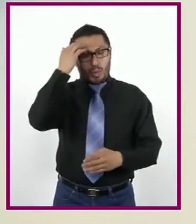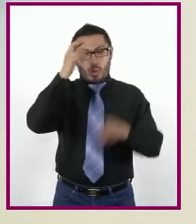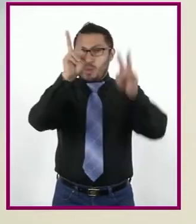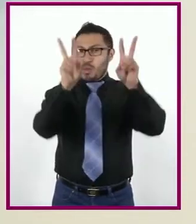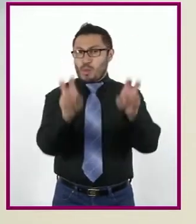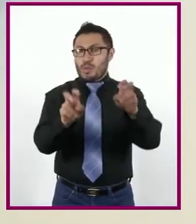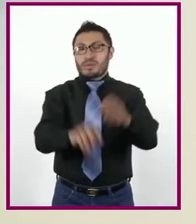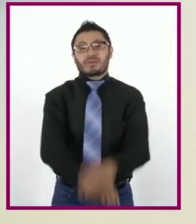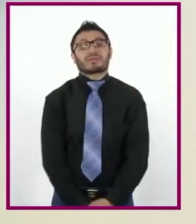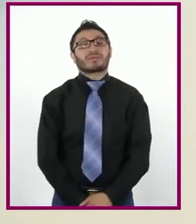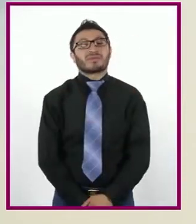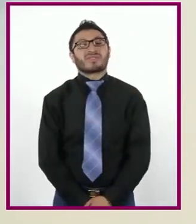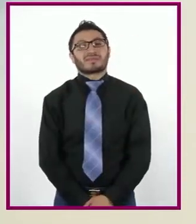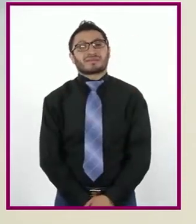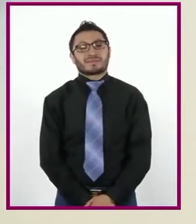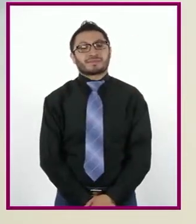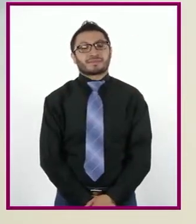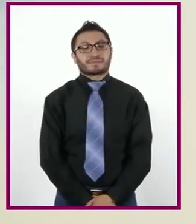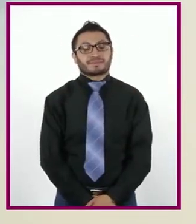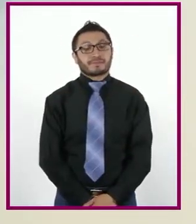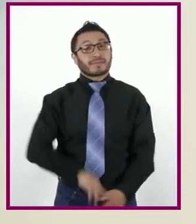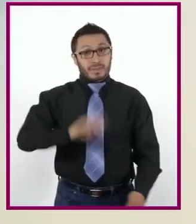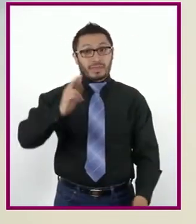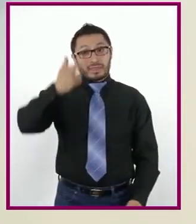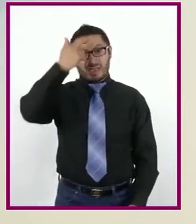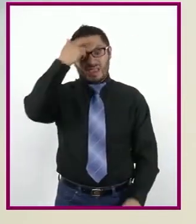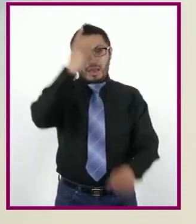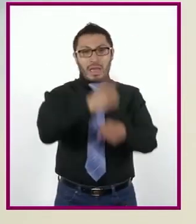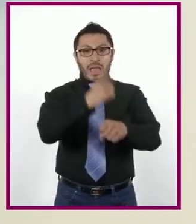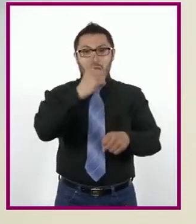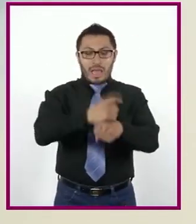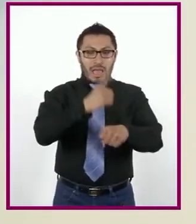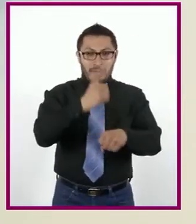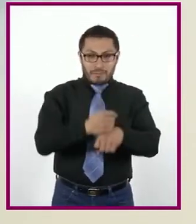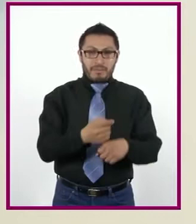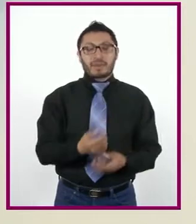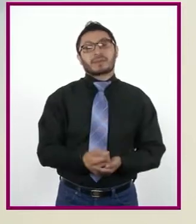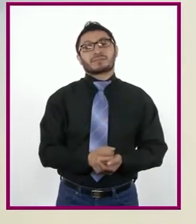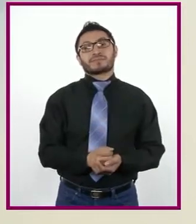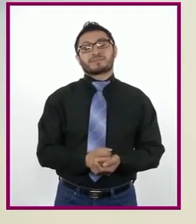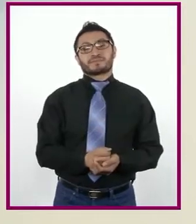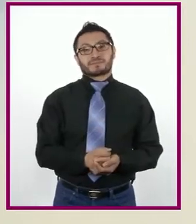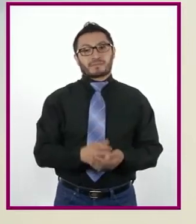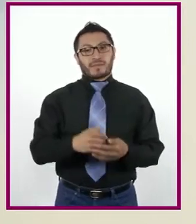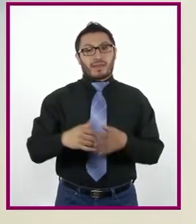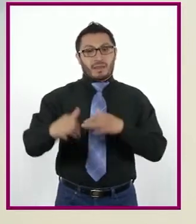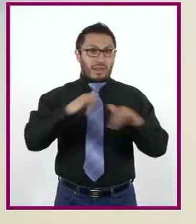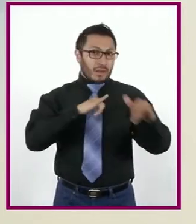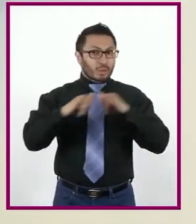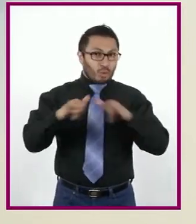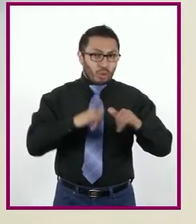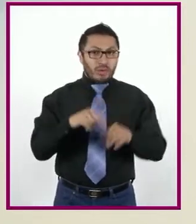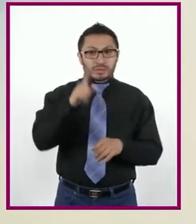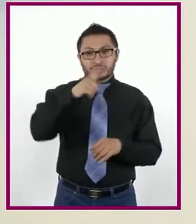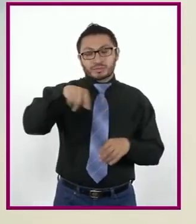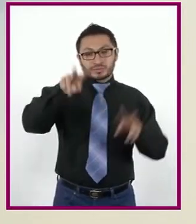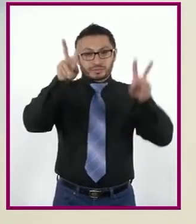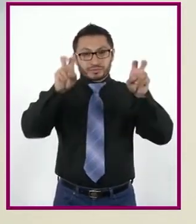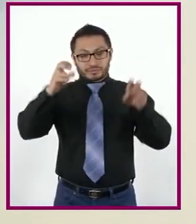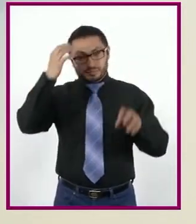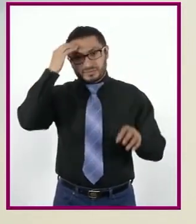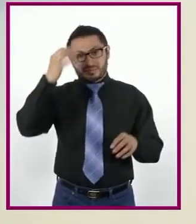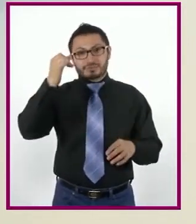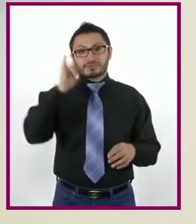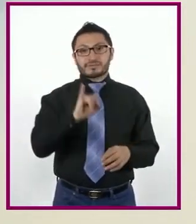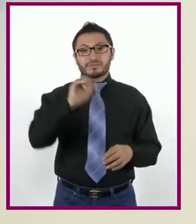este tema? ¿Recuerdan que en primer grado en la asignatura Geografía vieron el tema Índice